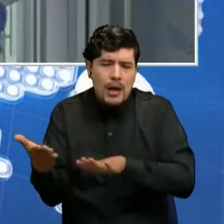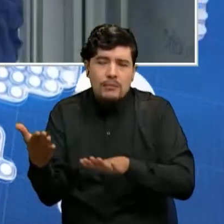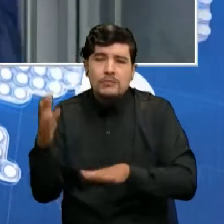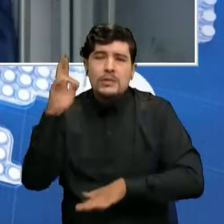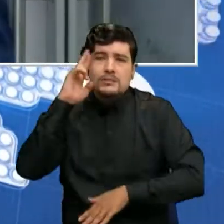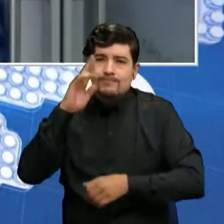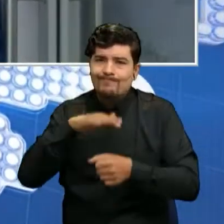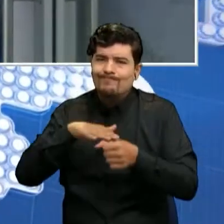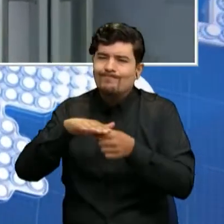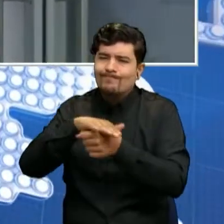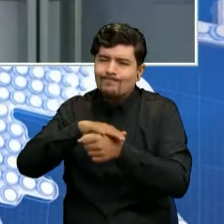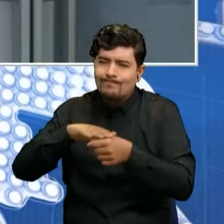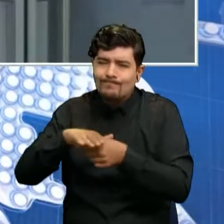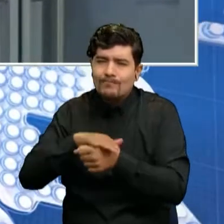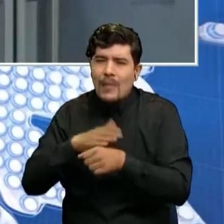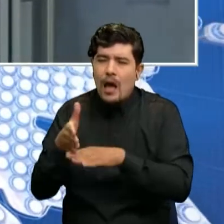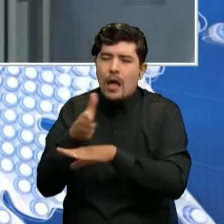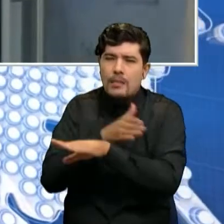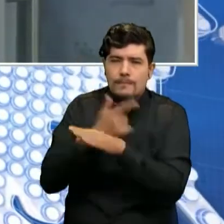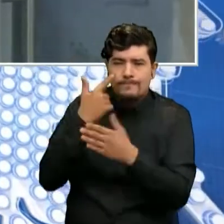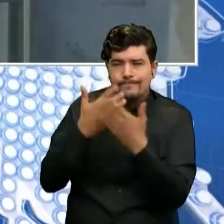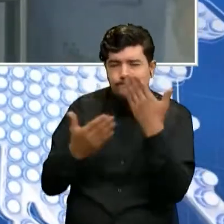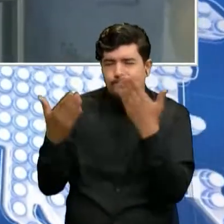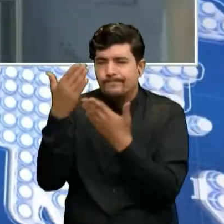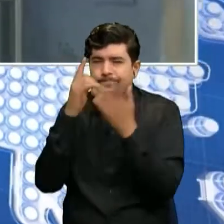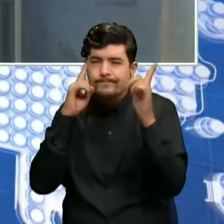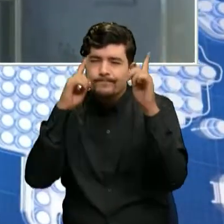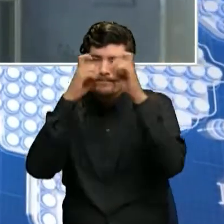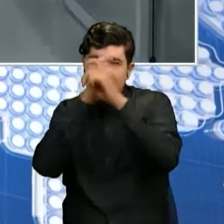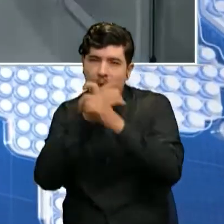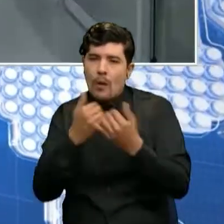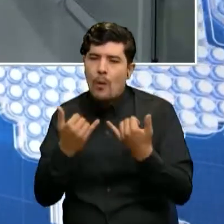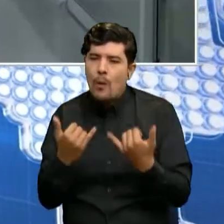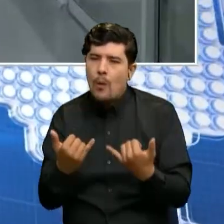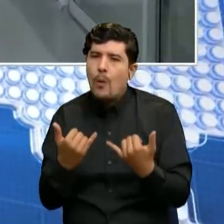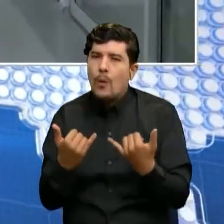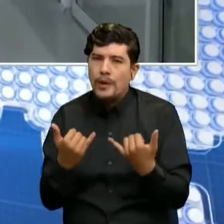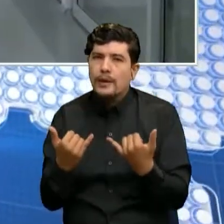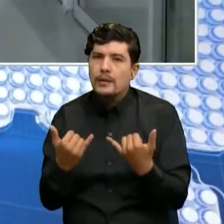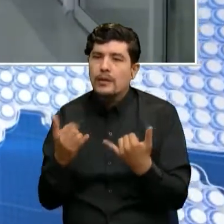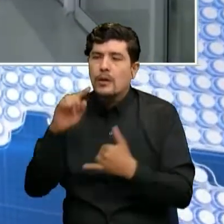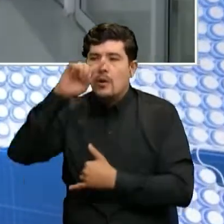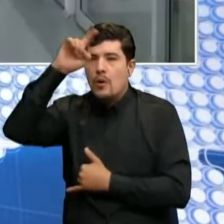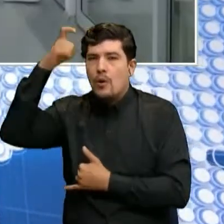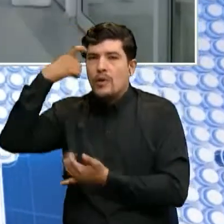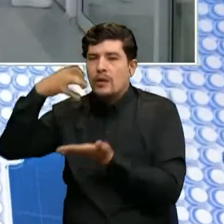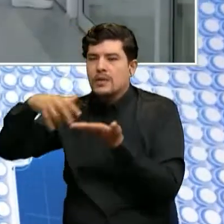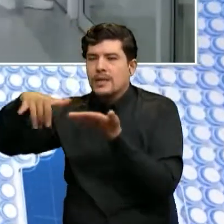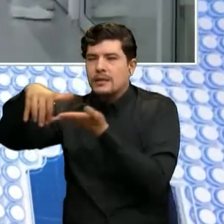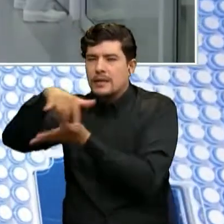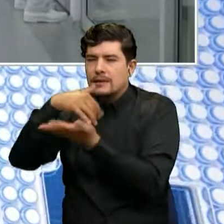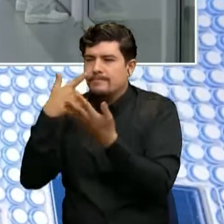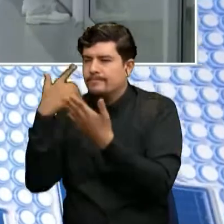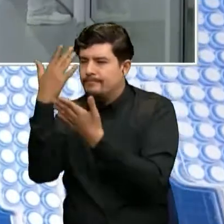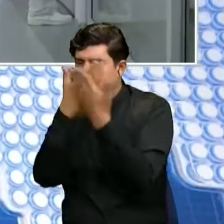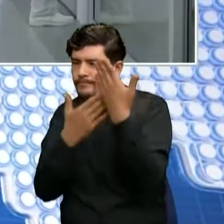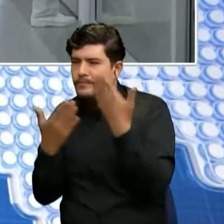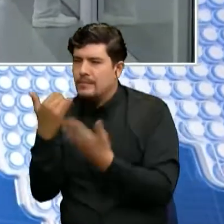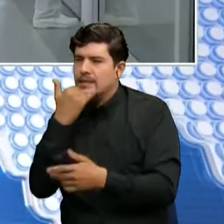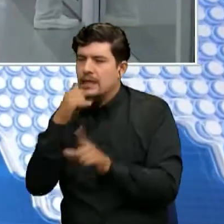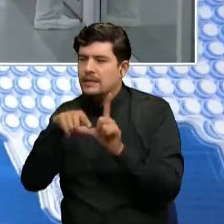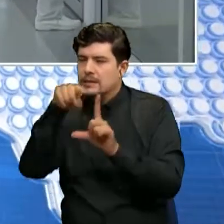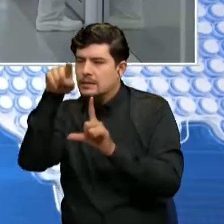que tenemos que realmente analizar y que hoy, sin duda, pues vamos a tomar algunas decisiones con todo este análisis de las cifras, de los